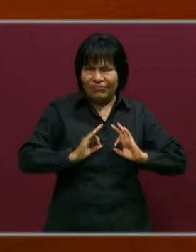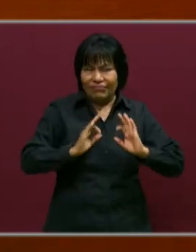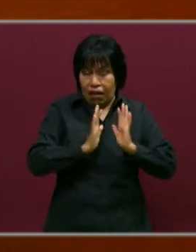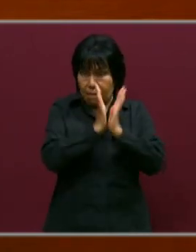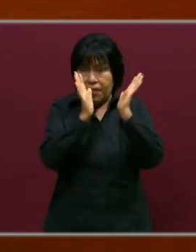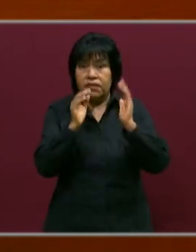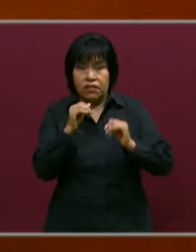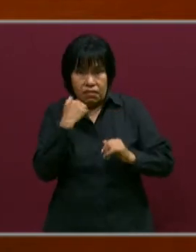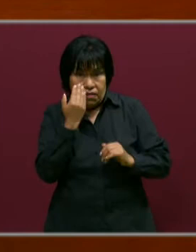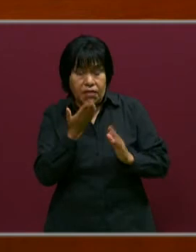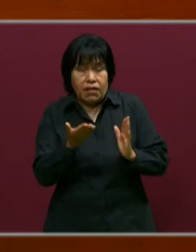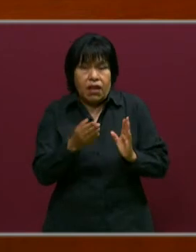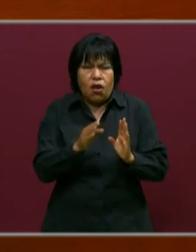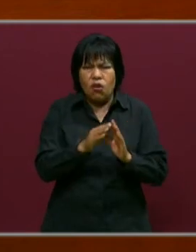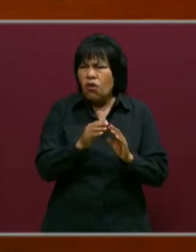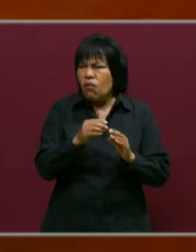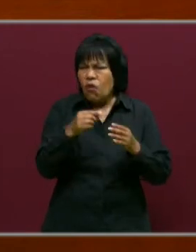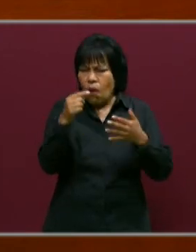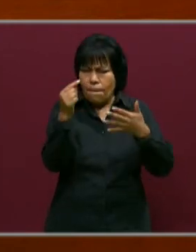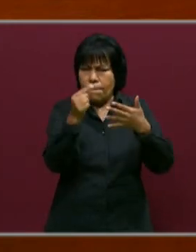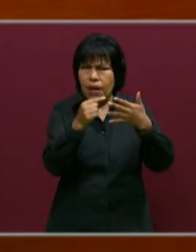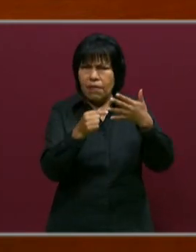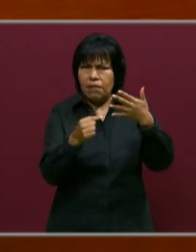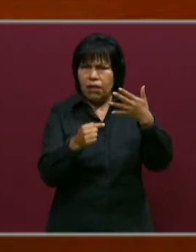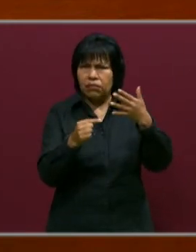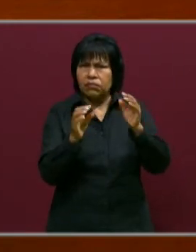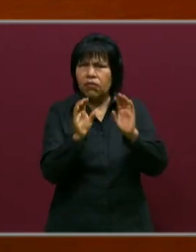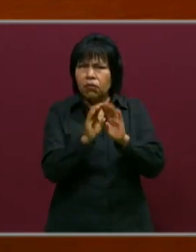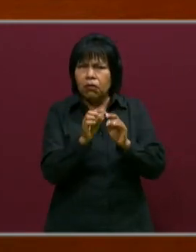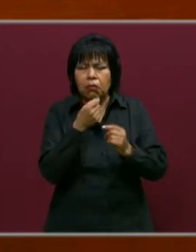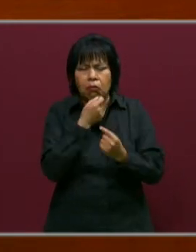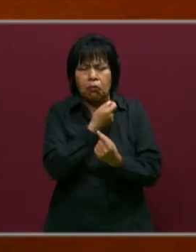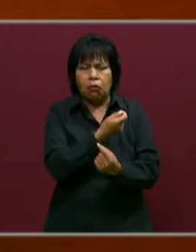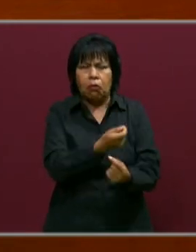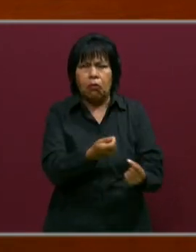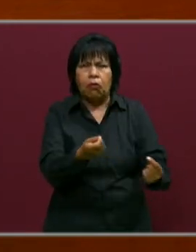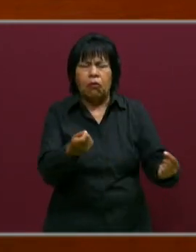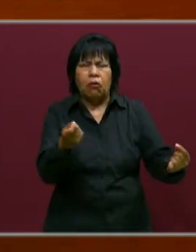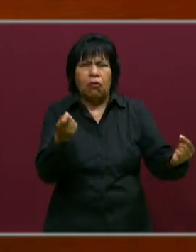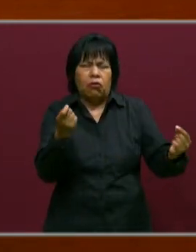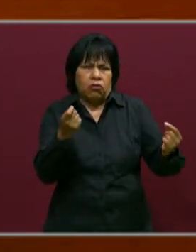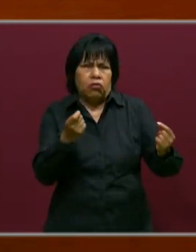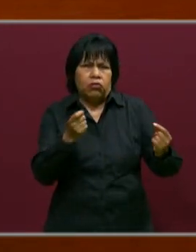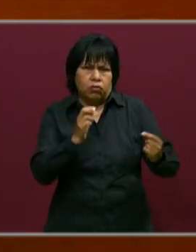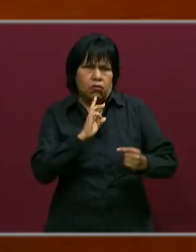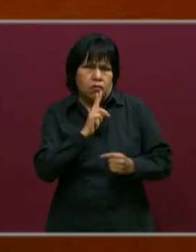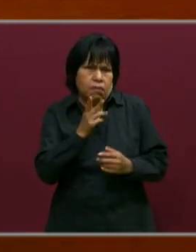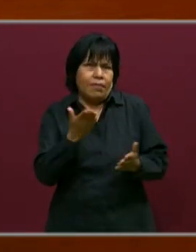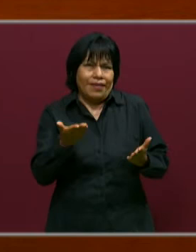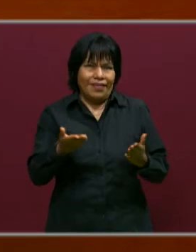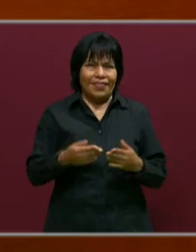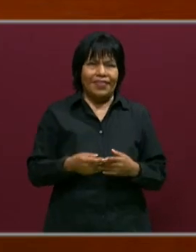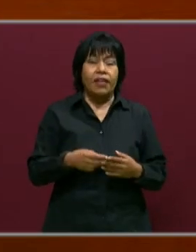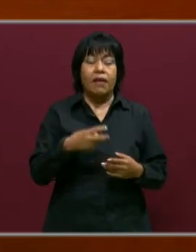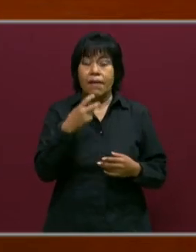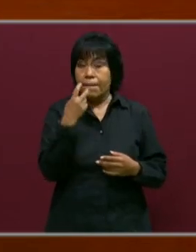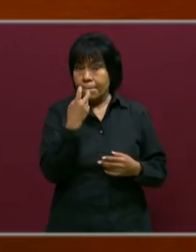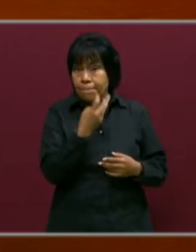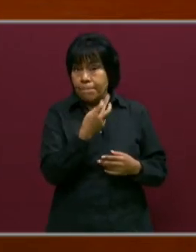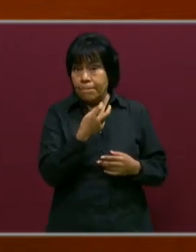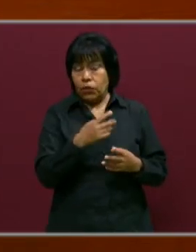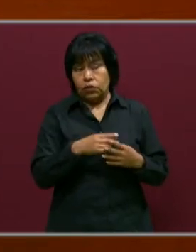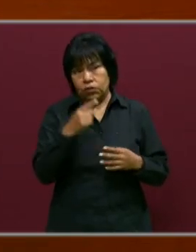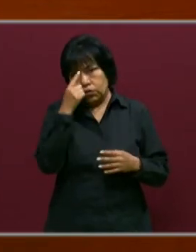participar. Todo esto dan indicios de cómo los niños han mejorado. Entonces, creo que por eso es que